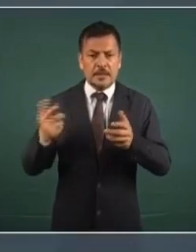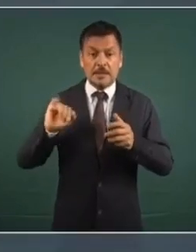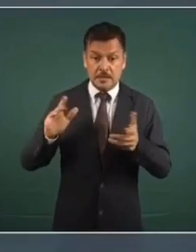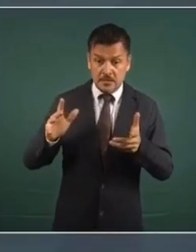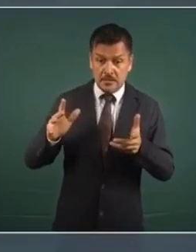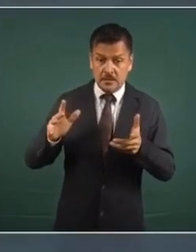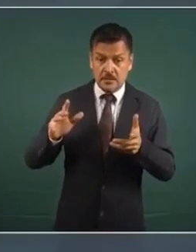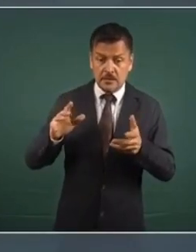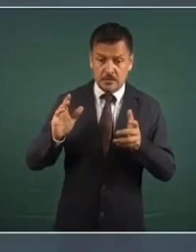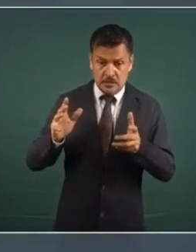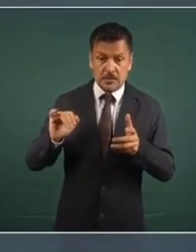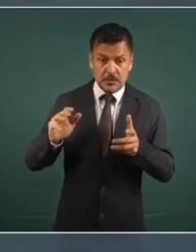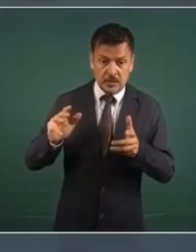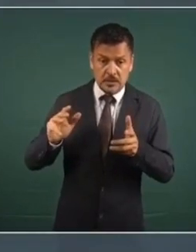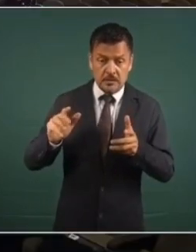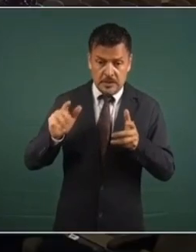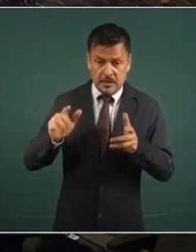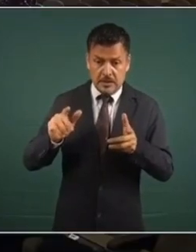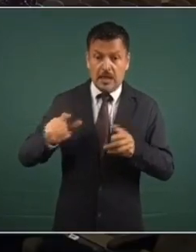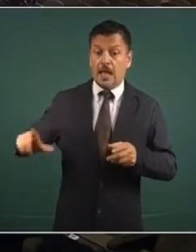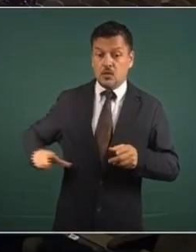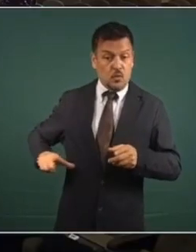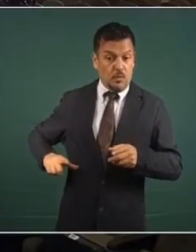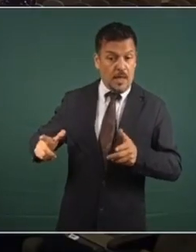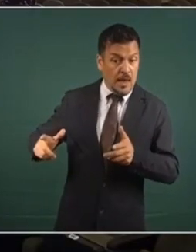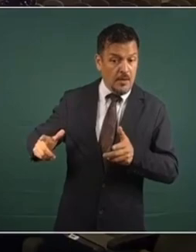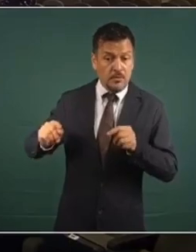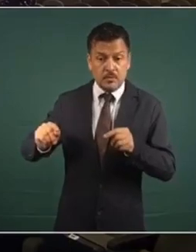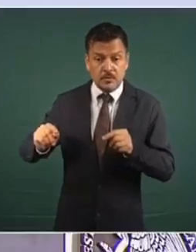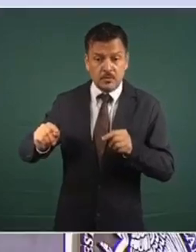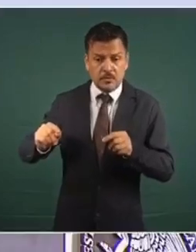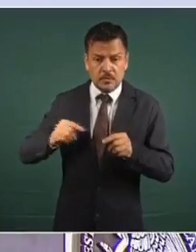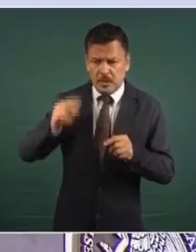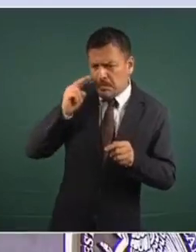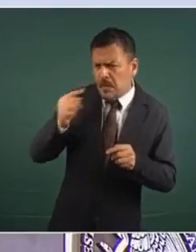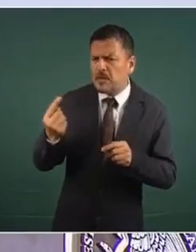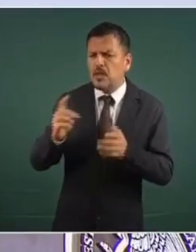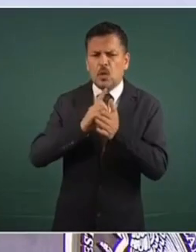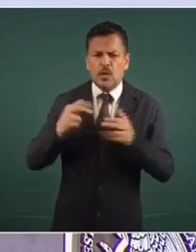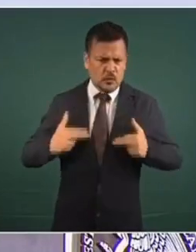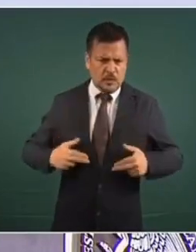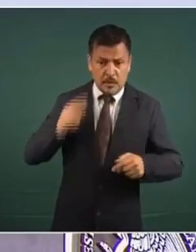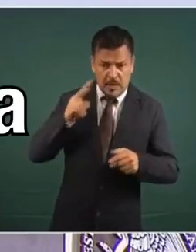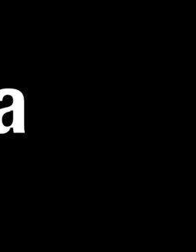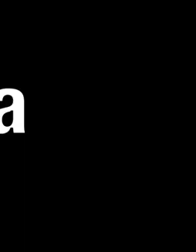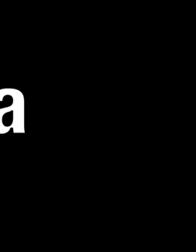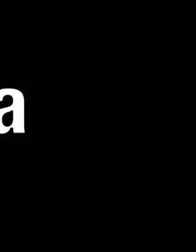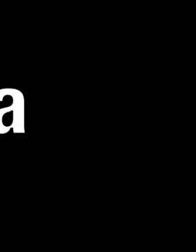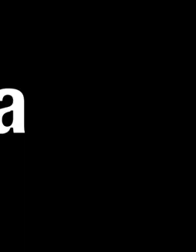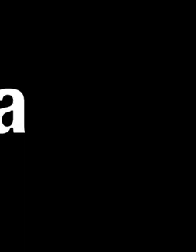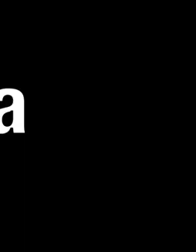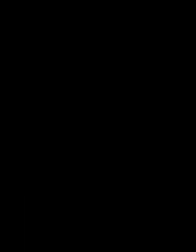Sí, y que la Secretaría de Gobernación, que tiene que ver con los derechos humanos, se haga cargo.